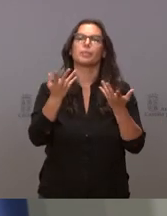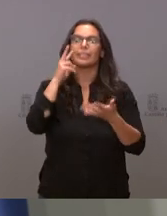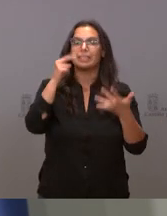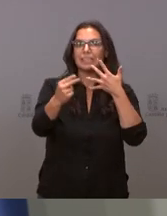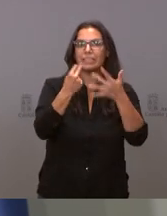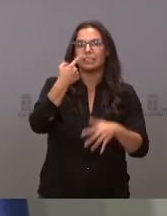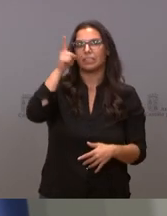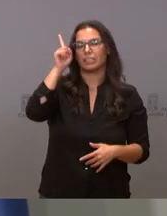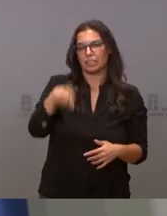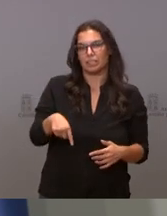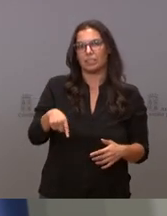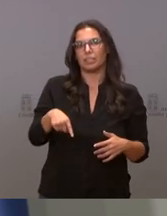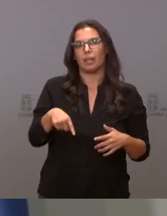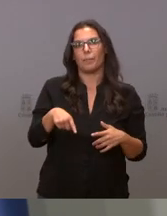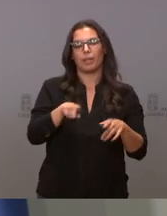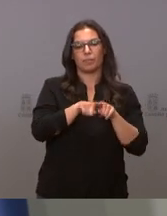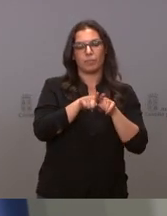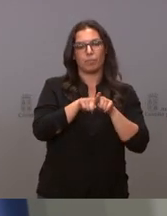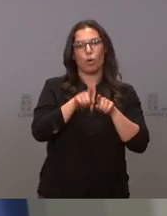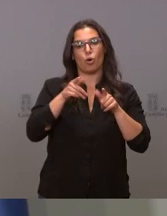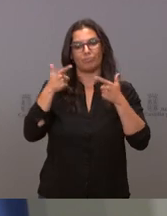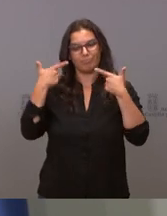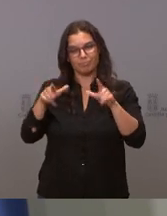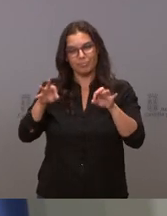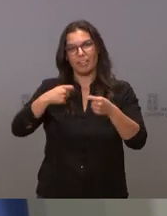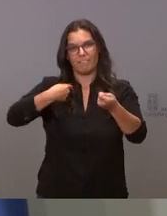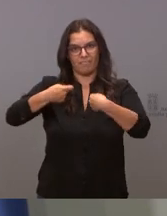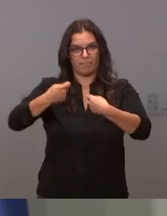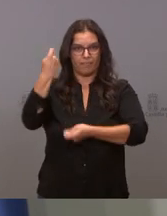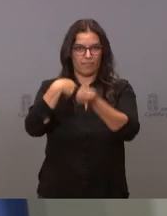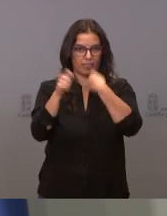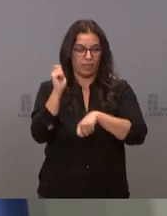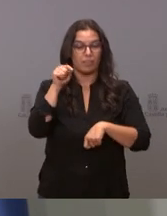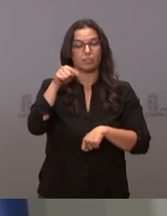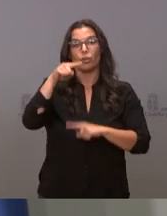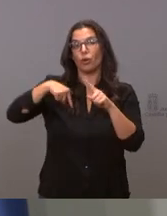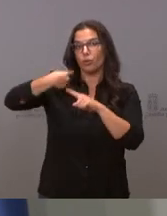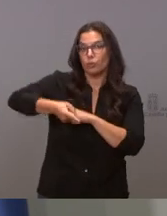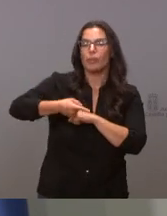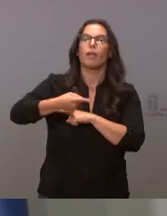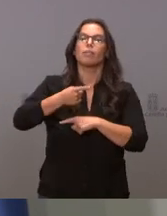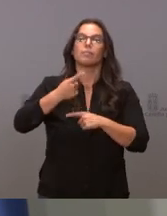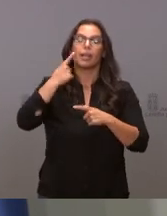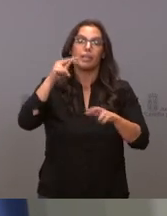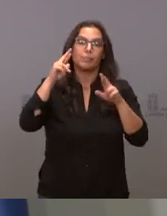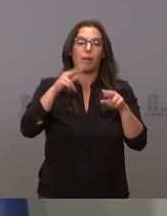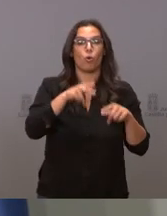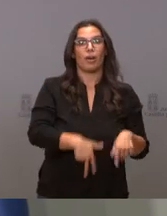en el mercado de la cadena alimentaria. Esto esperamos que repercuta en un aumento de la competitividad global